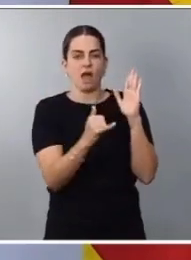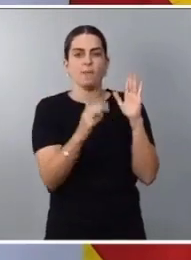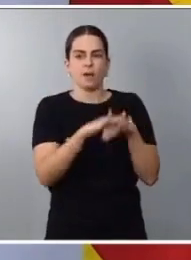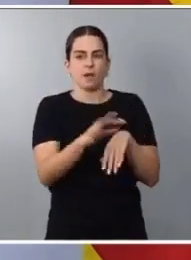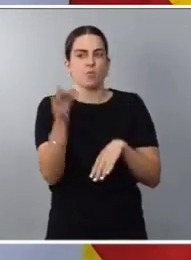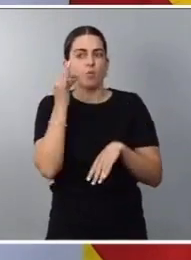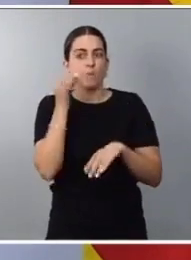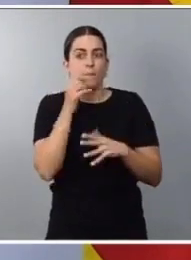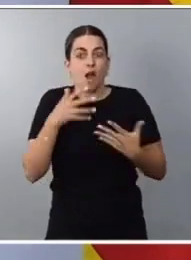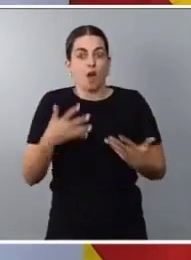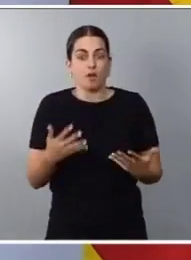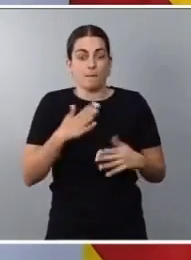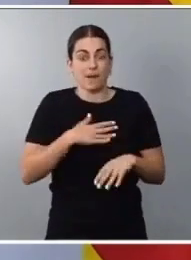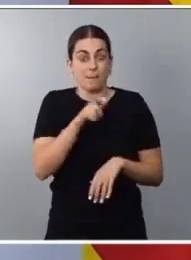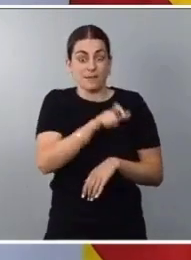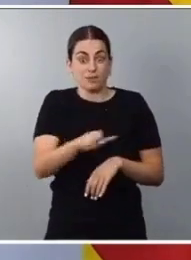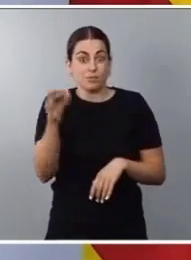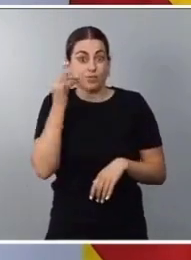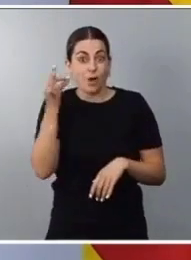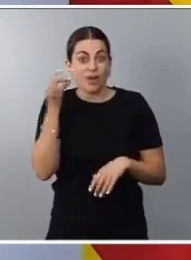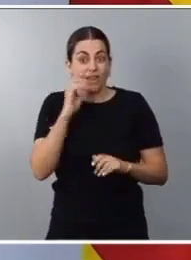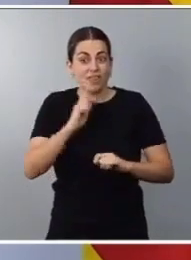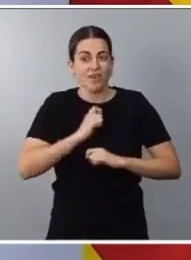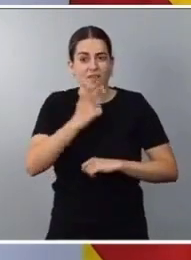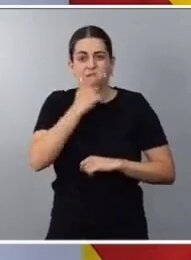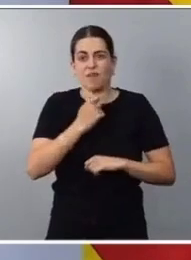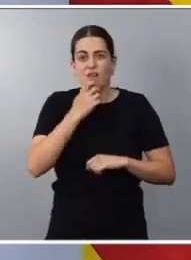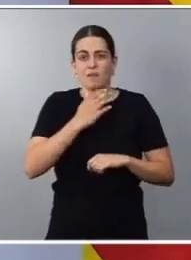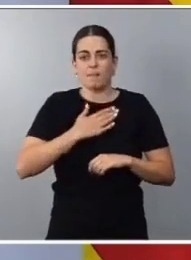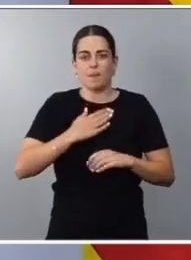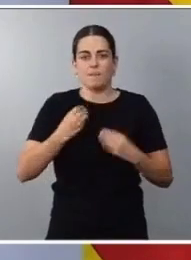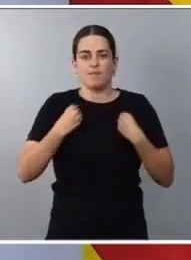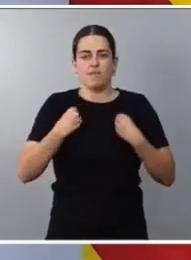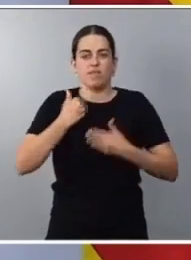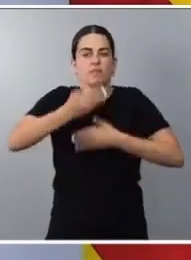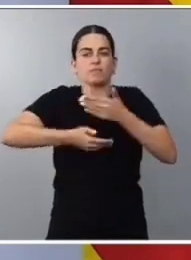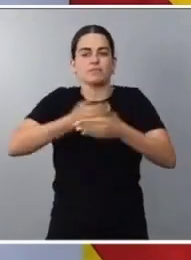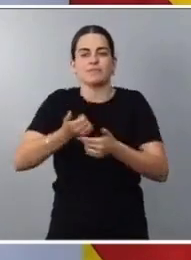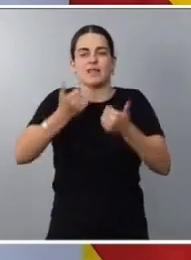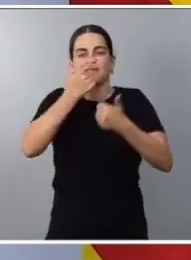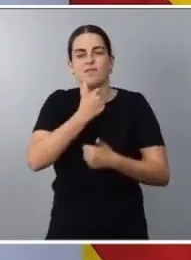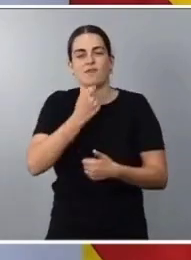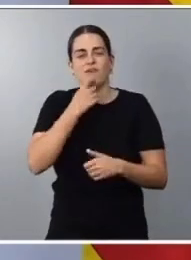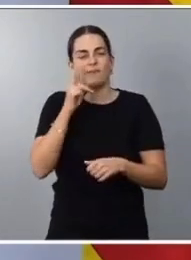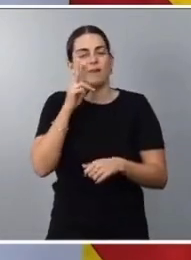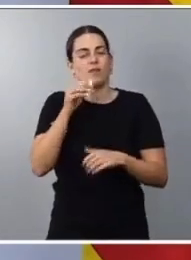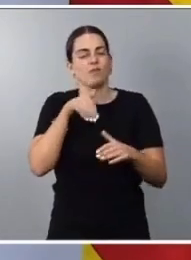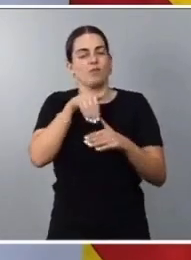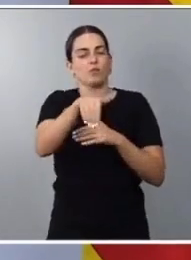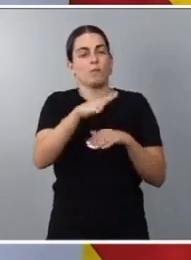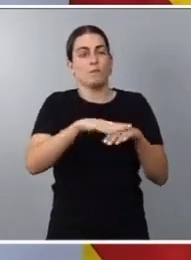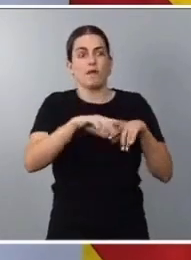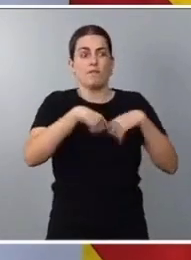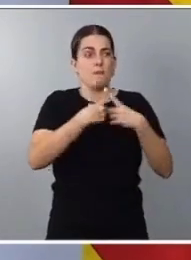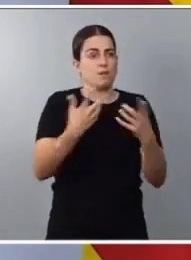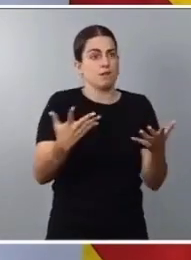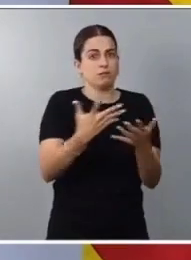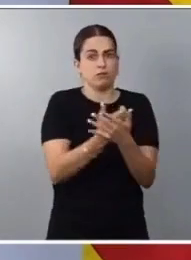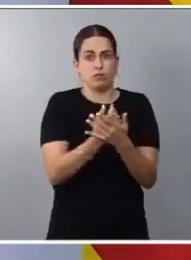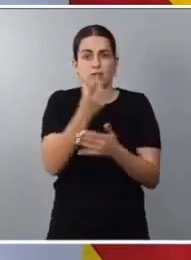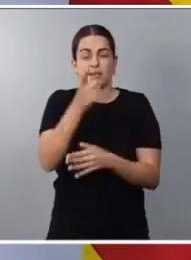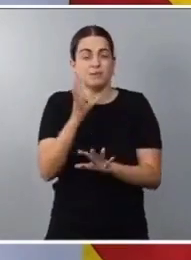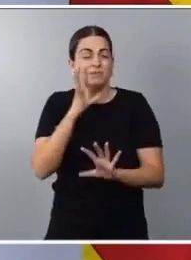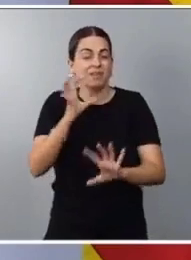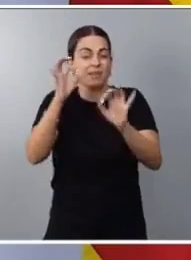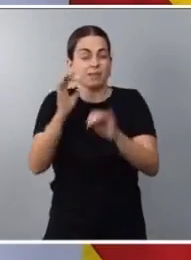para que las mujeres tengan más facilidad para desarrollar su vida y, también, mirando al futuro, para que todas las familias y, particularmente, todas las